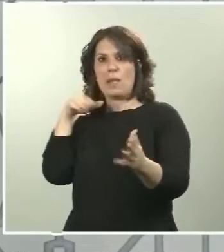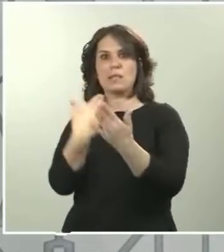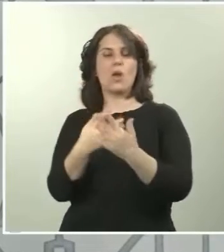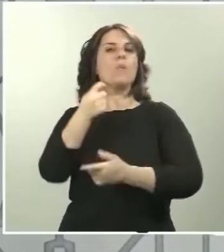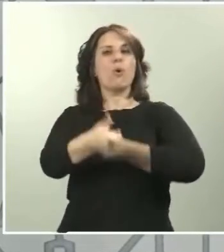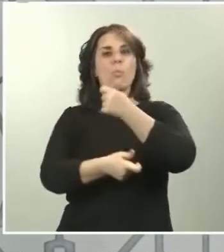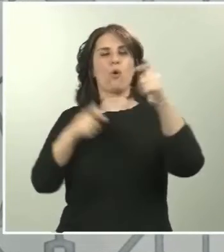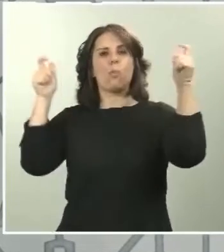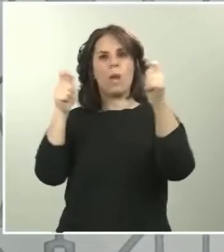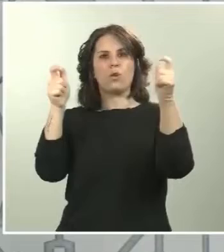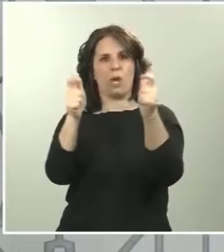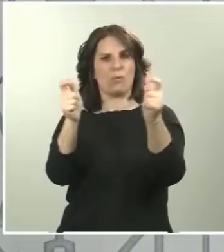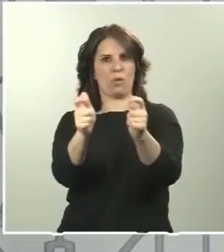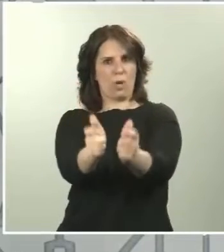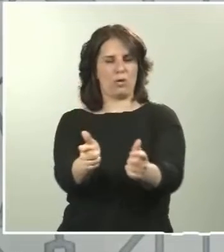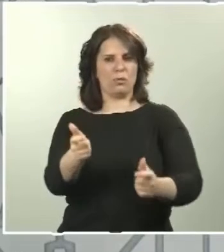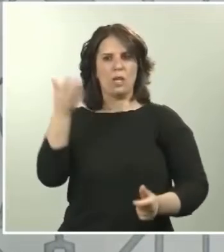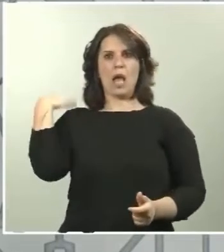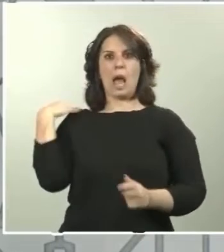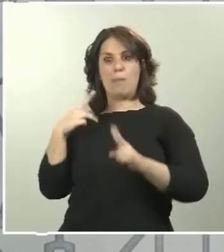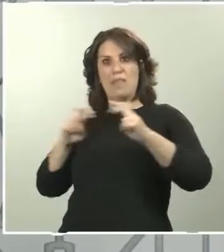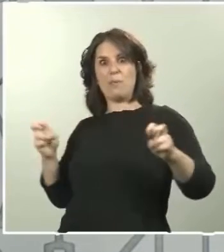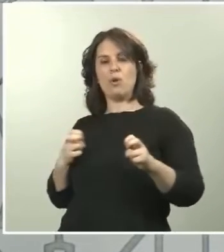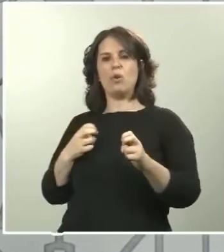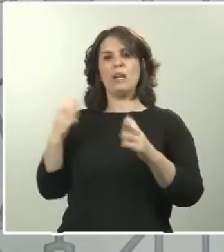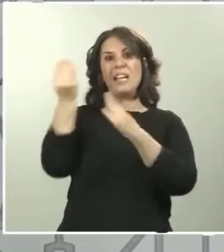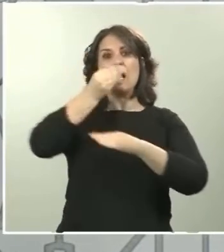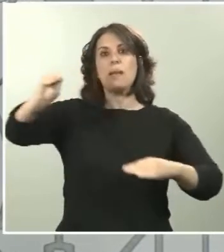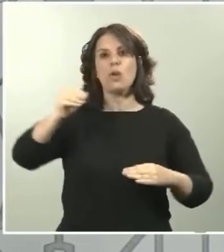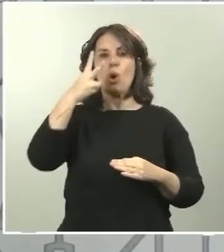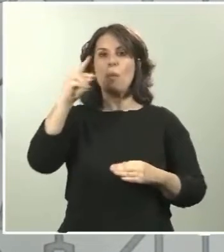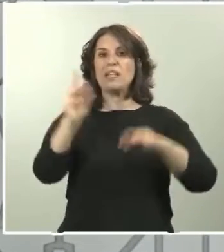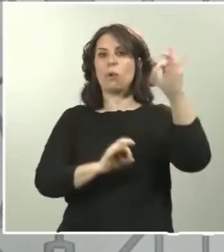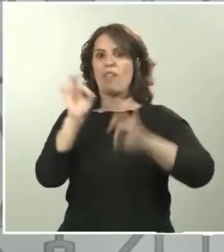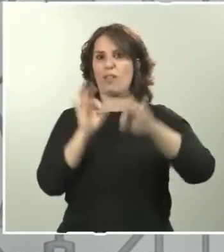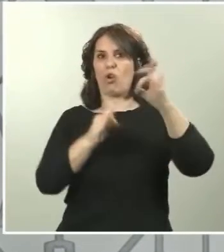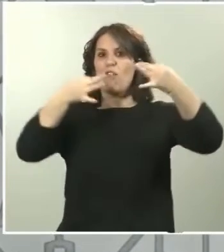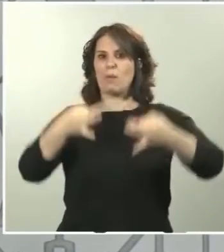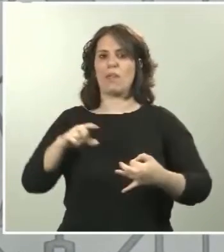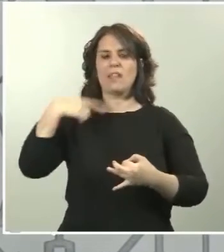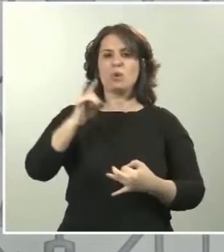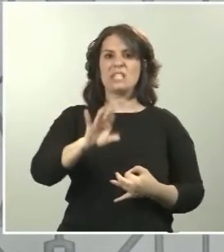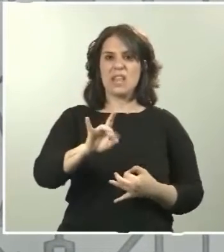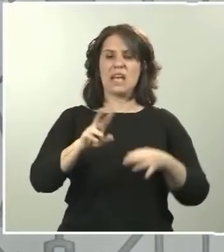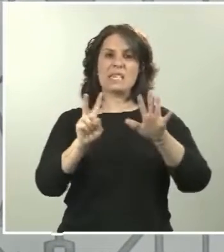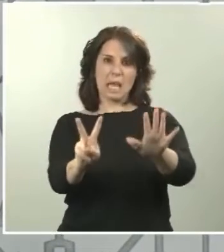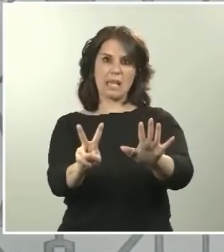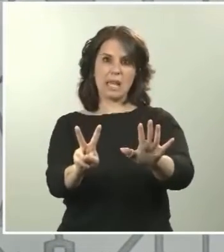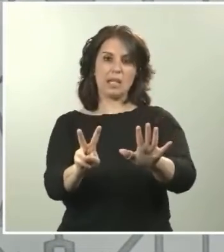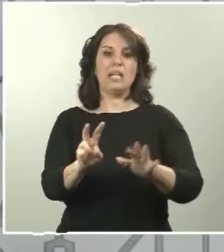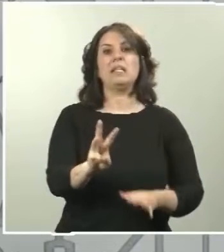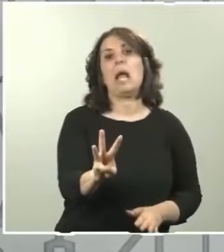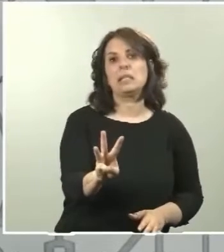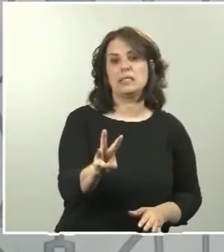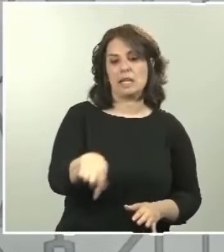teníamos un incremento diario de por encima del 20% de datos confirmados, que ha ido pasando al 15, al 7, al 3 y durante lo que va de esta